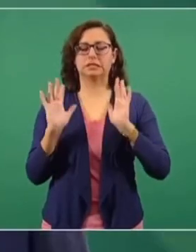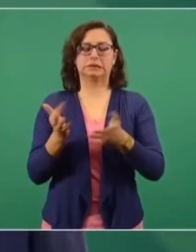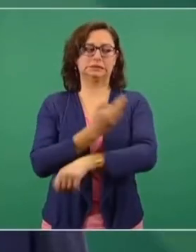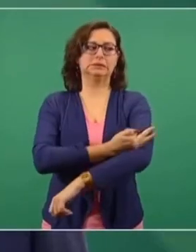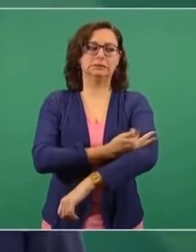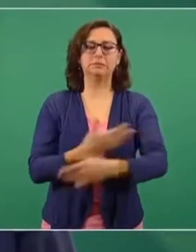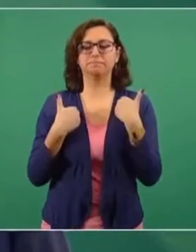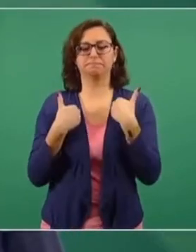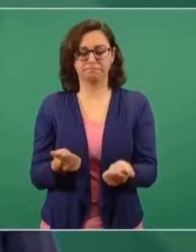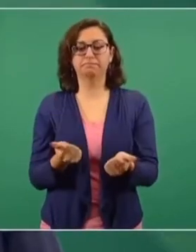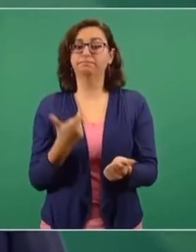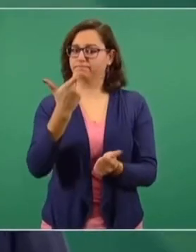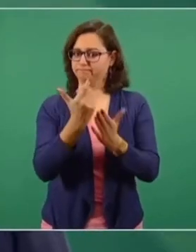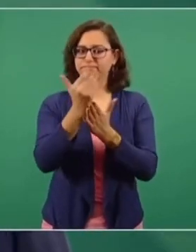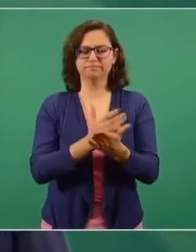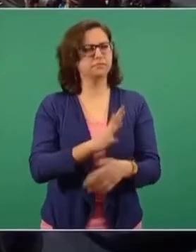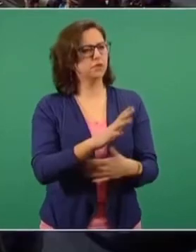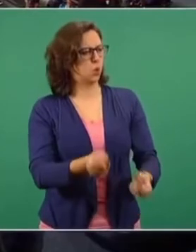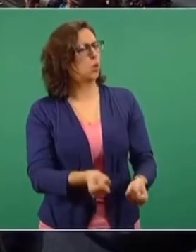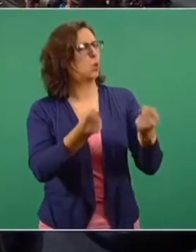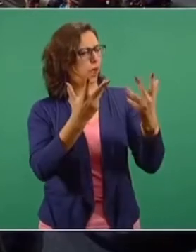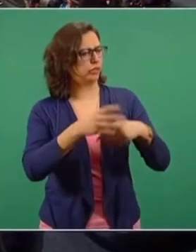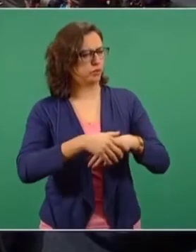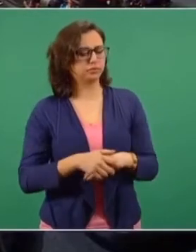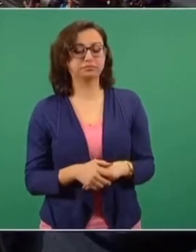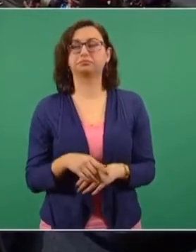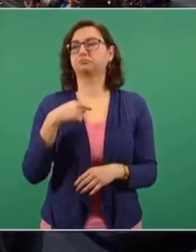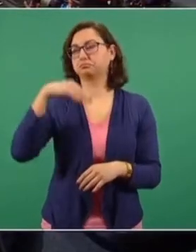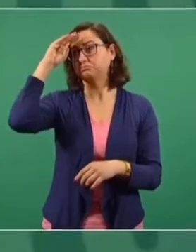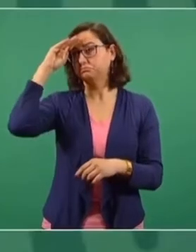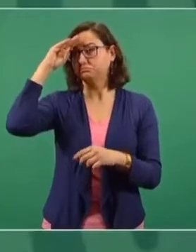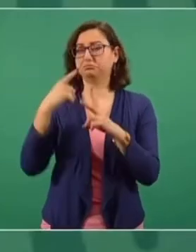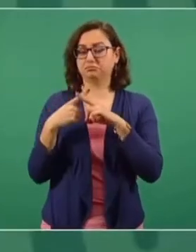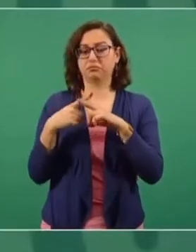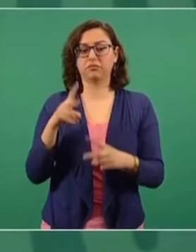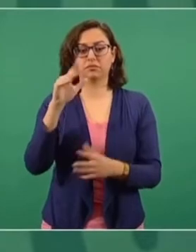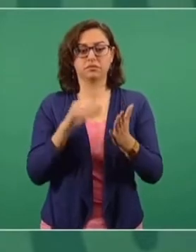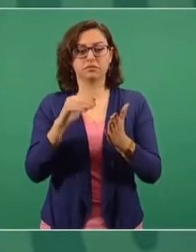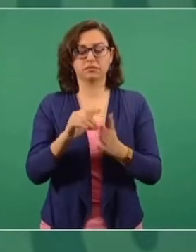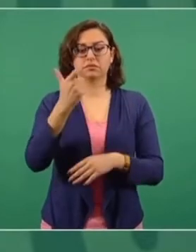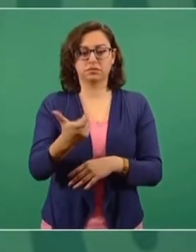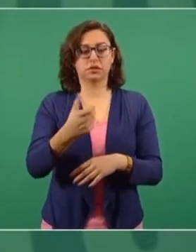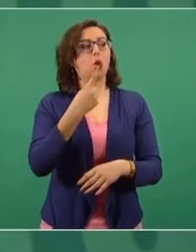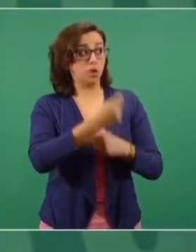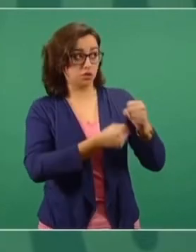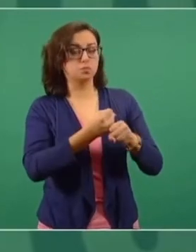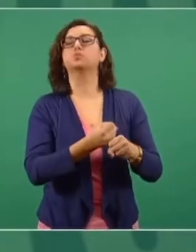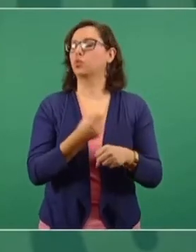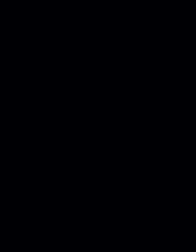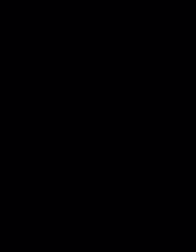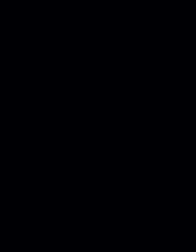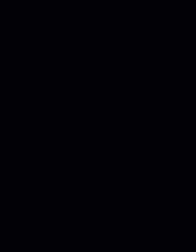y vamos a obtener ahorros. ¿De cuánto más o menos, presidente? Pues yo calculo de más de dos mil millones de pesos al año.